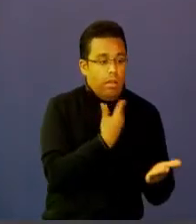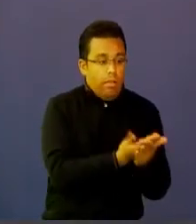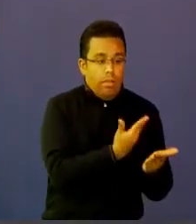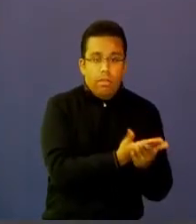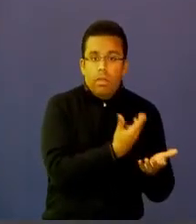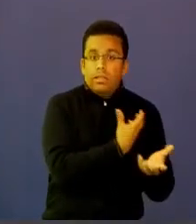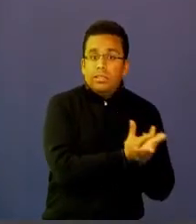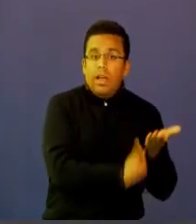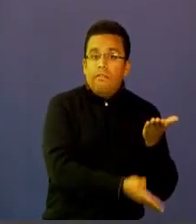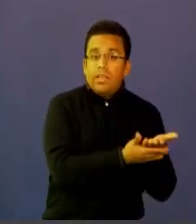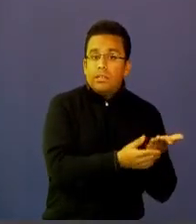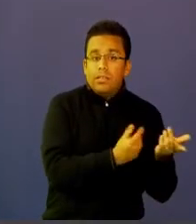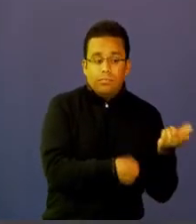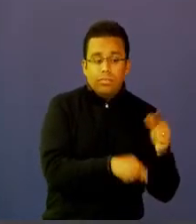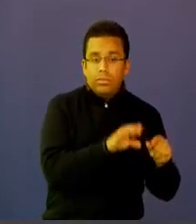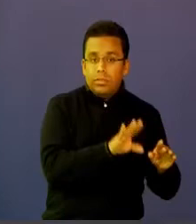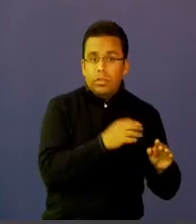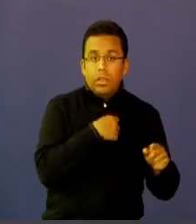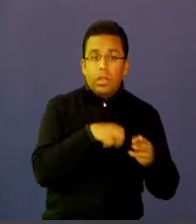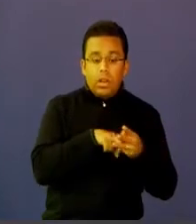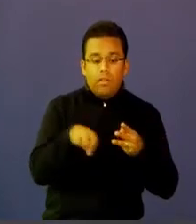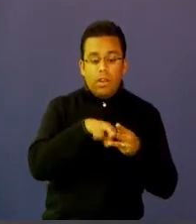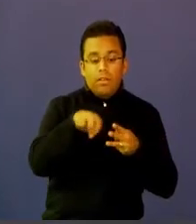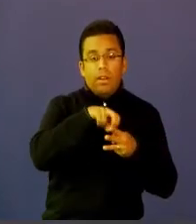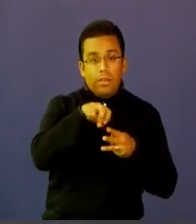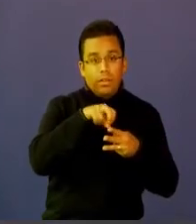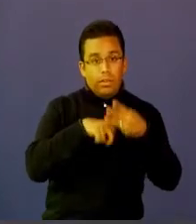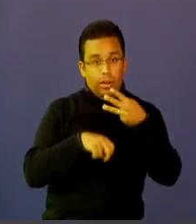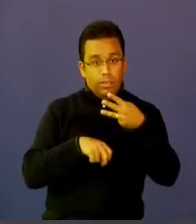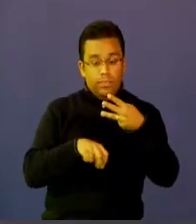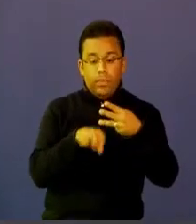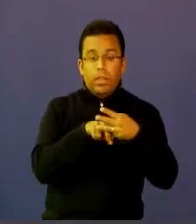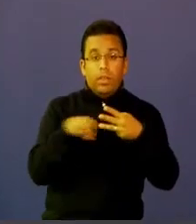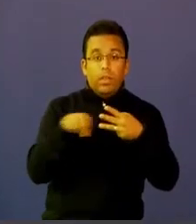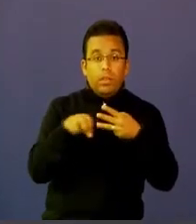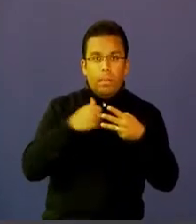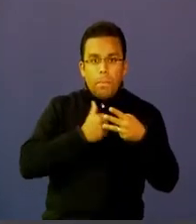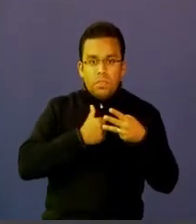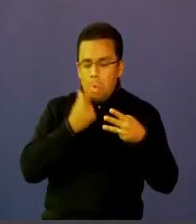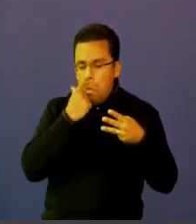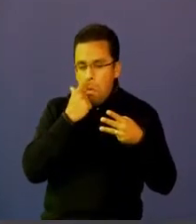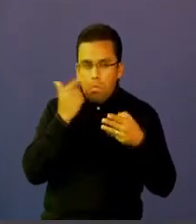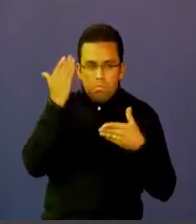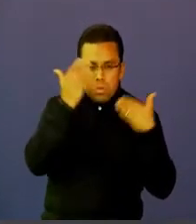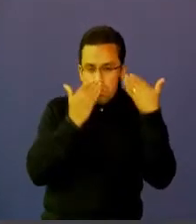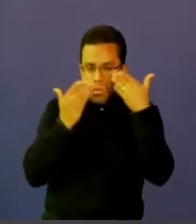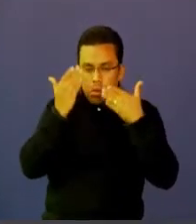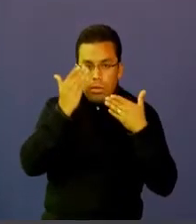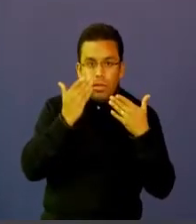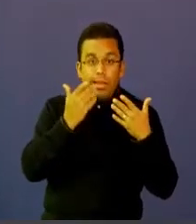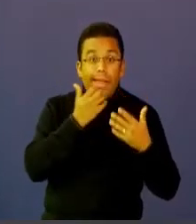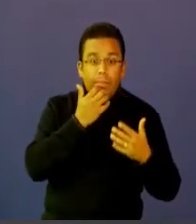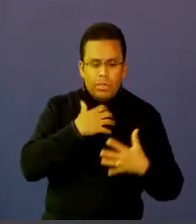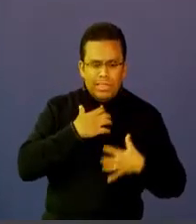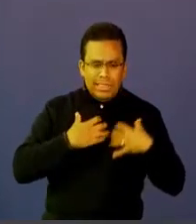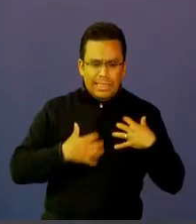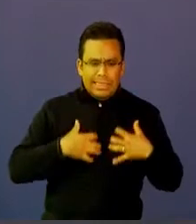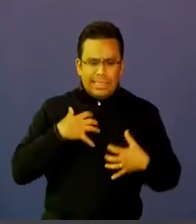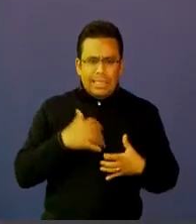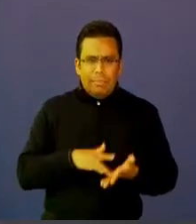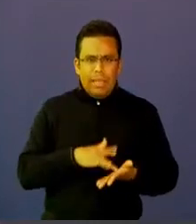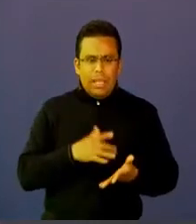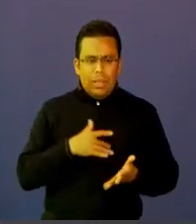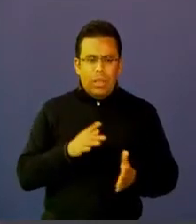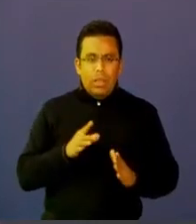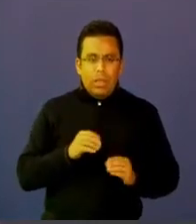existen tres niveles el nivel de explorador el nivel que es ese docente que le da miedo a la tableta que no la